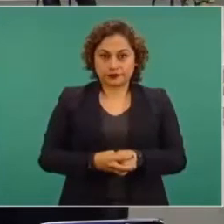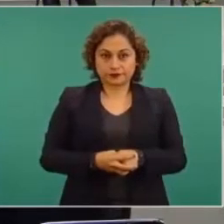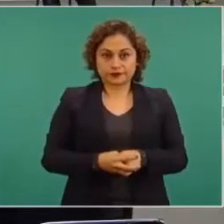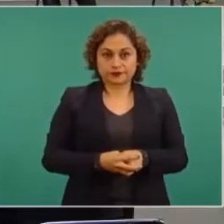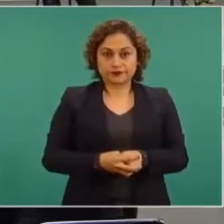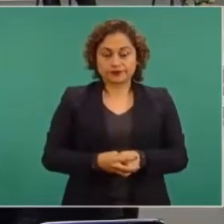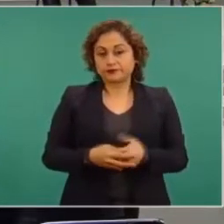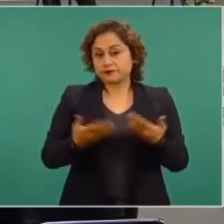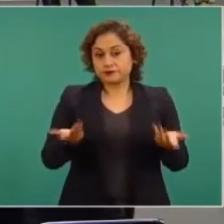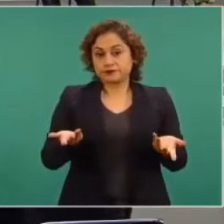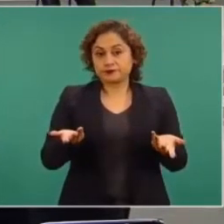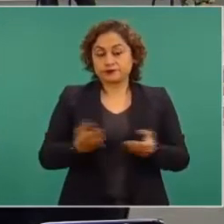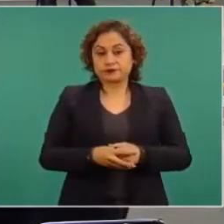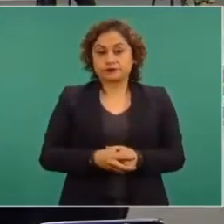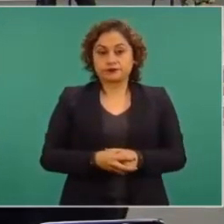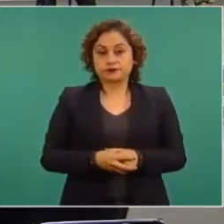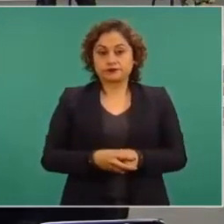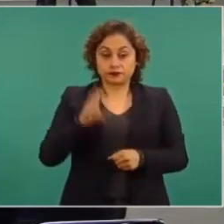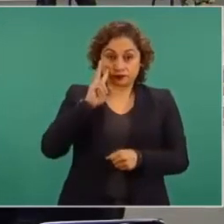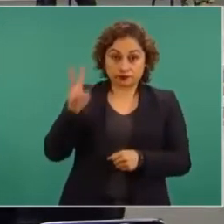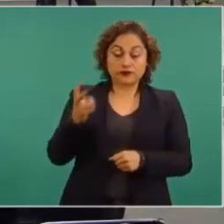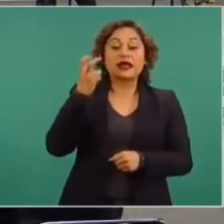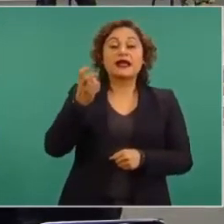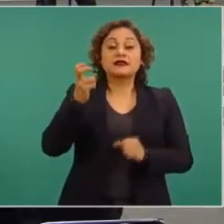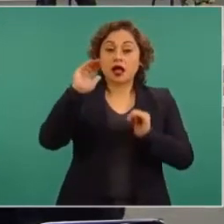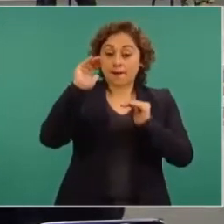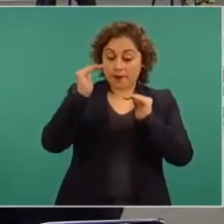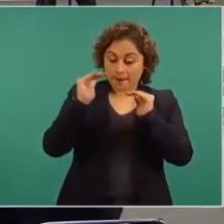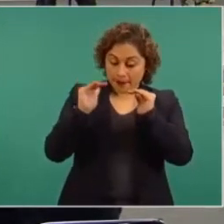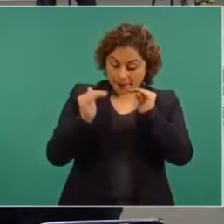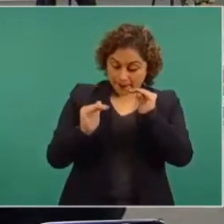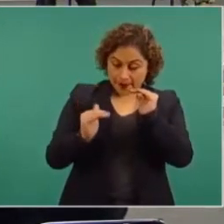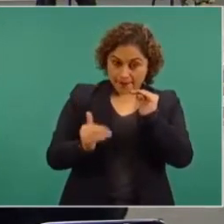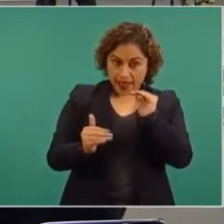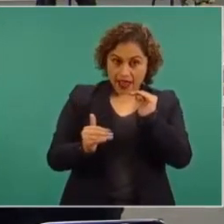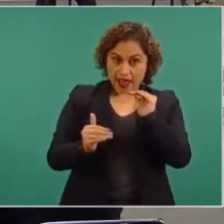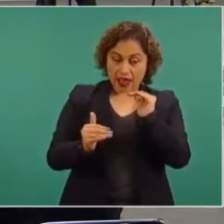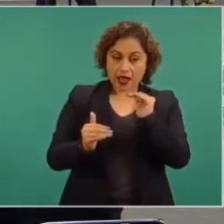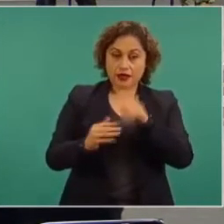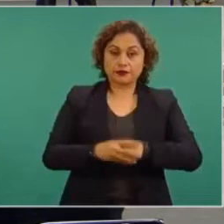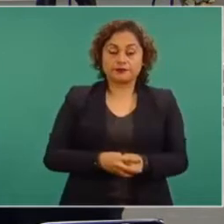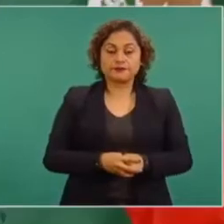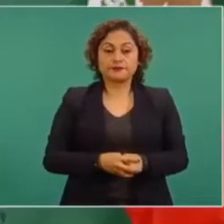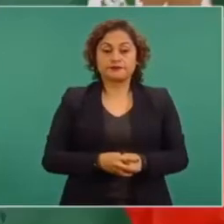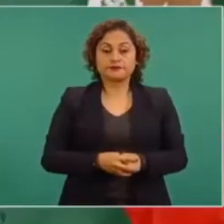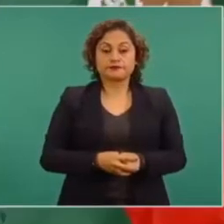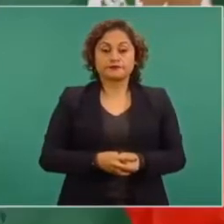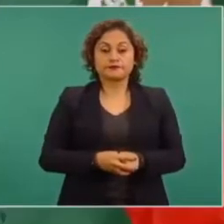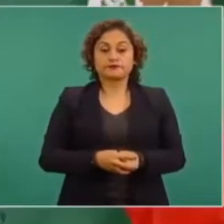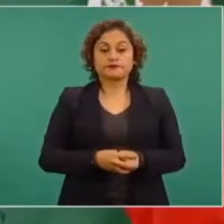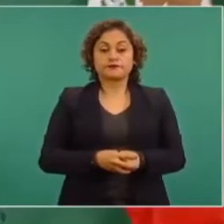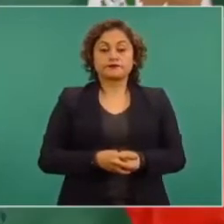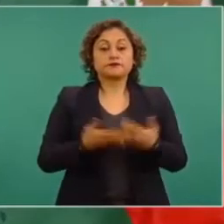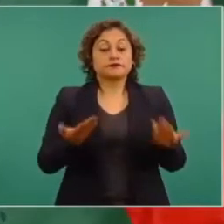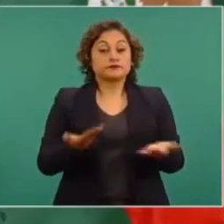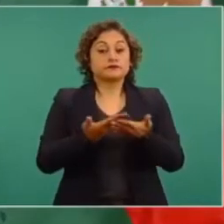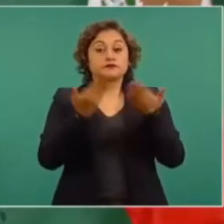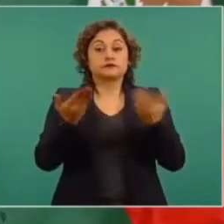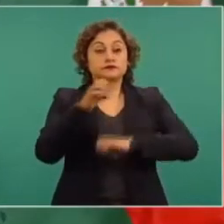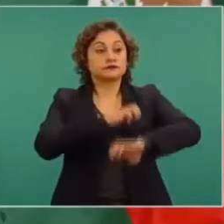A pesar de la disminución por la circunstancia que nos presentaron de Pfizer